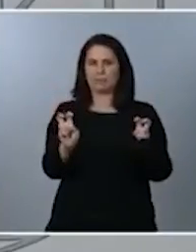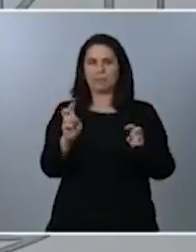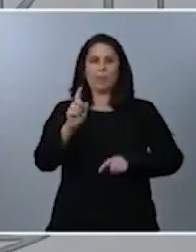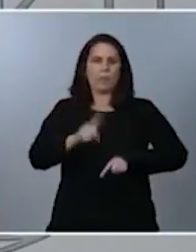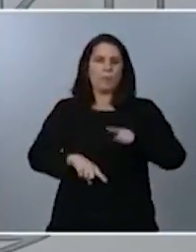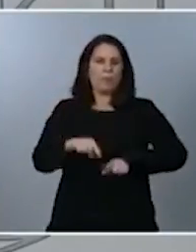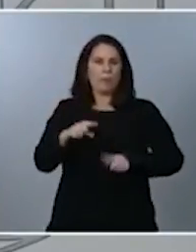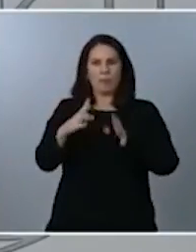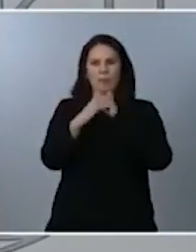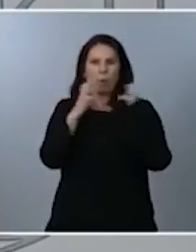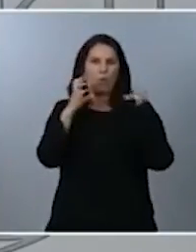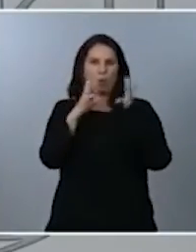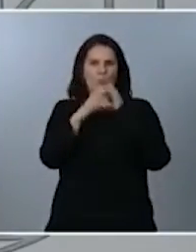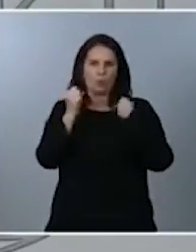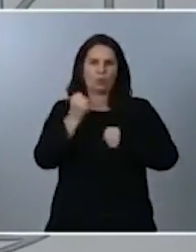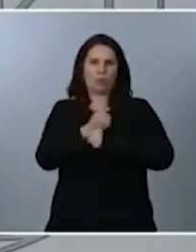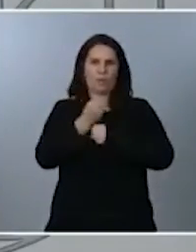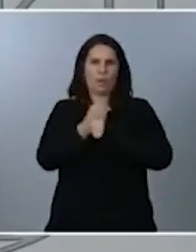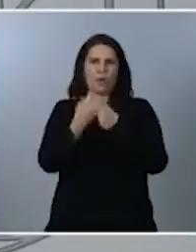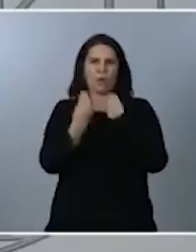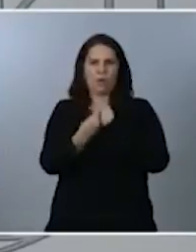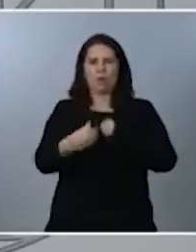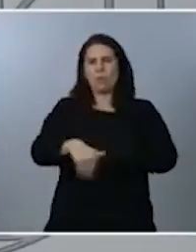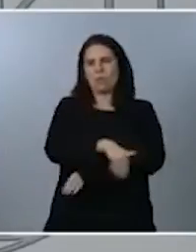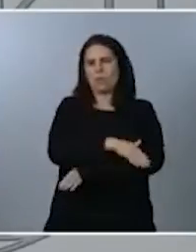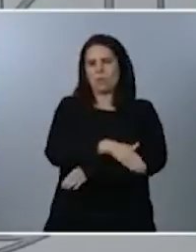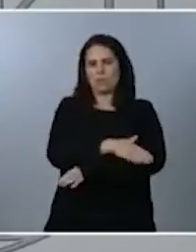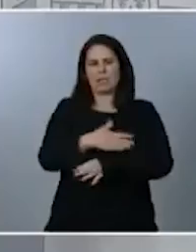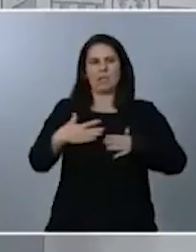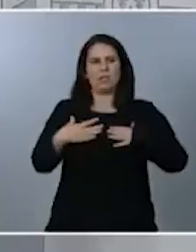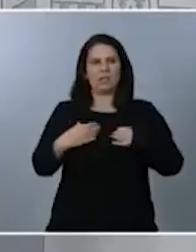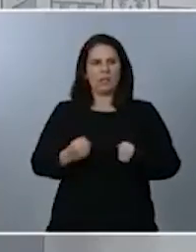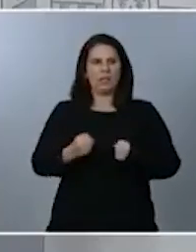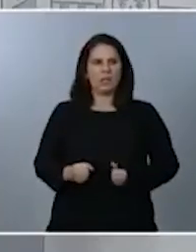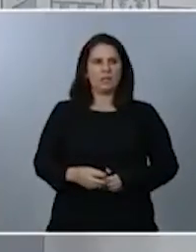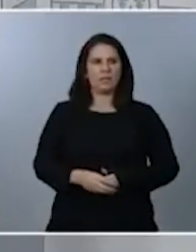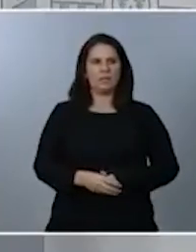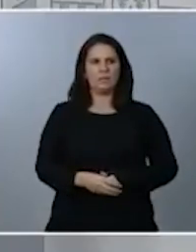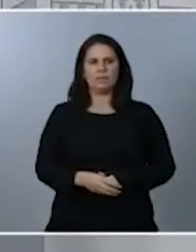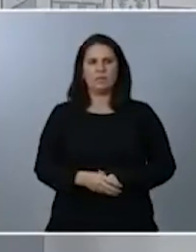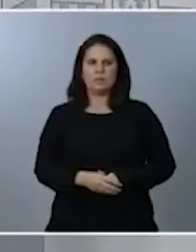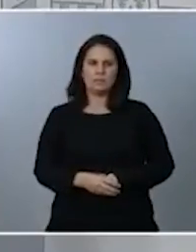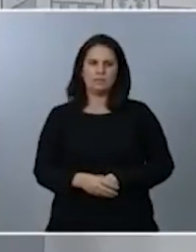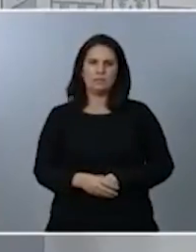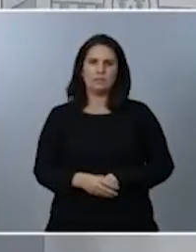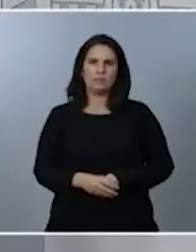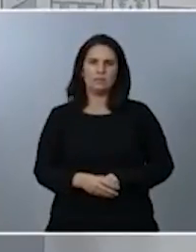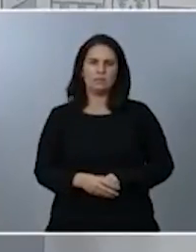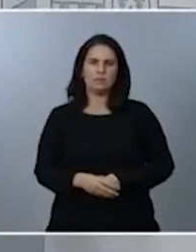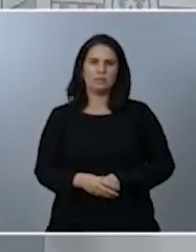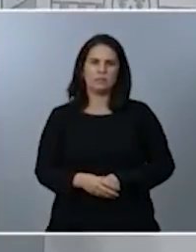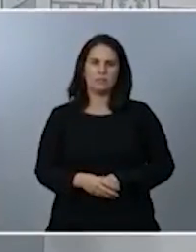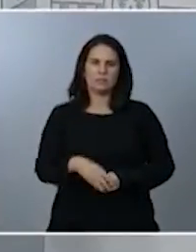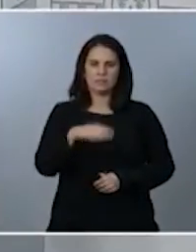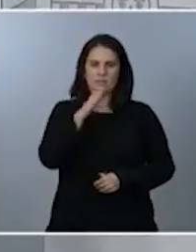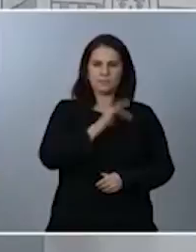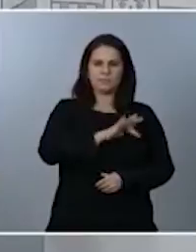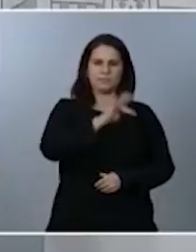que seguirán haciendo con el Ministerio de Sanidad. Vamos a darle paso a Javier Tairi, de ABC.